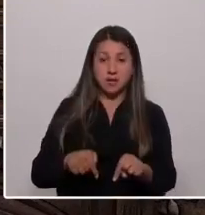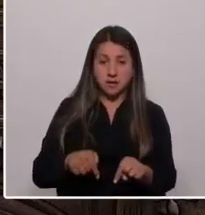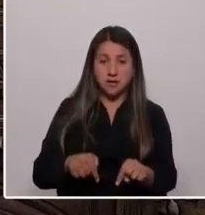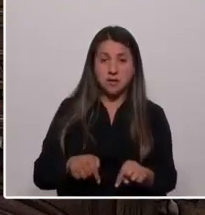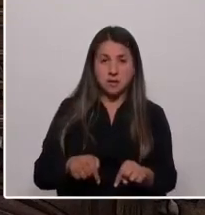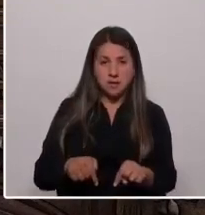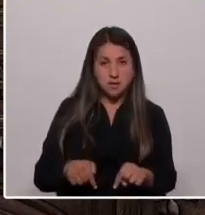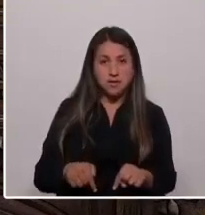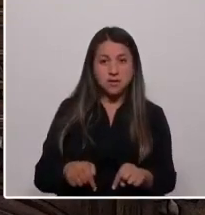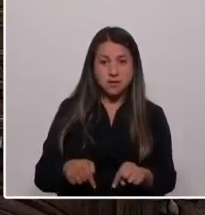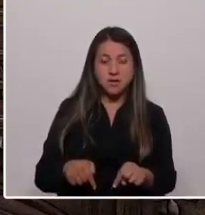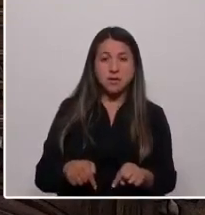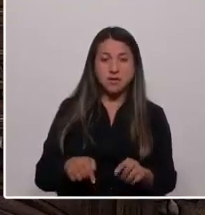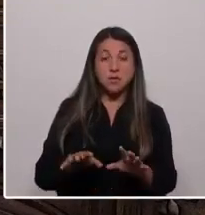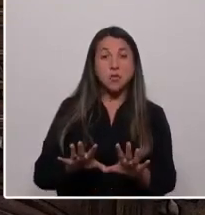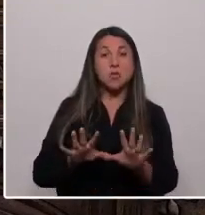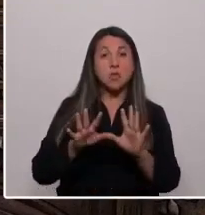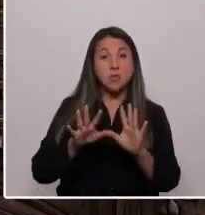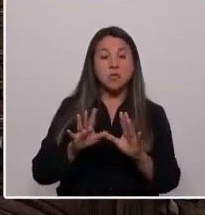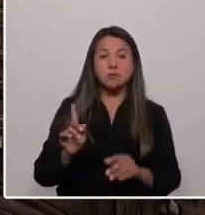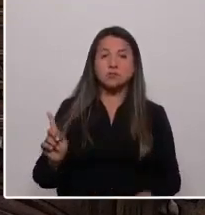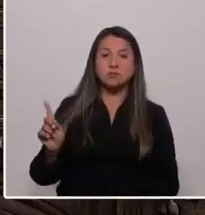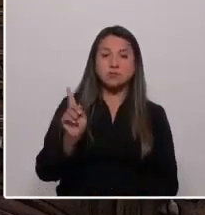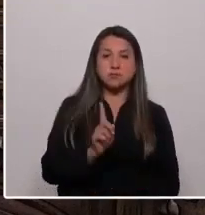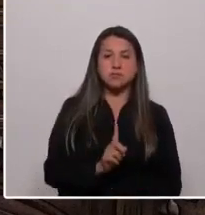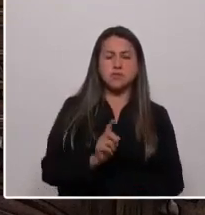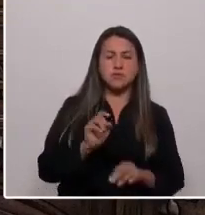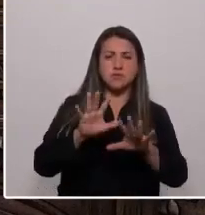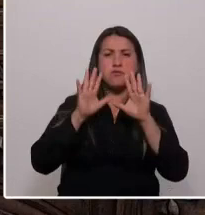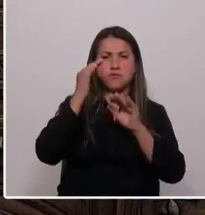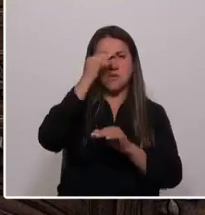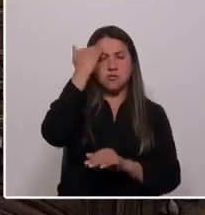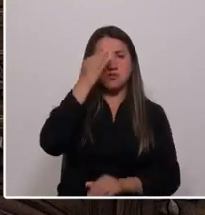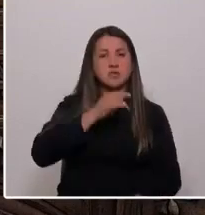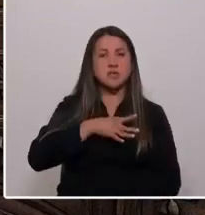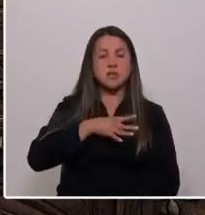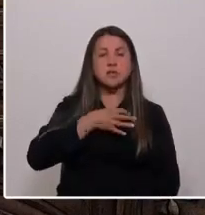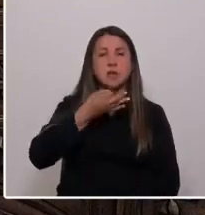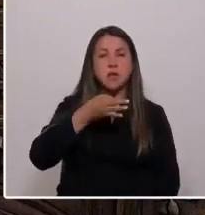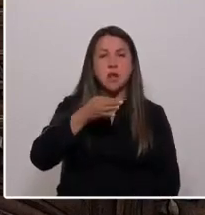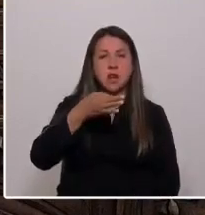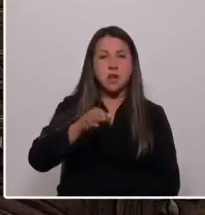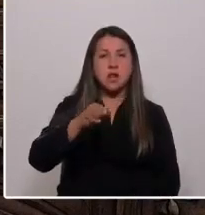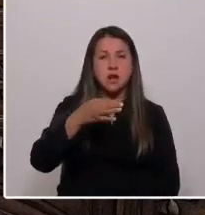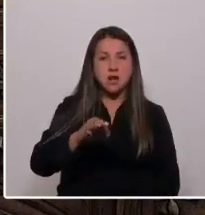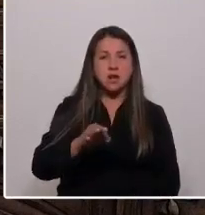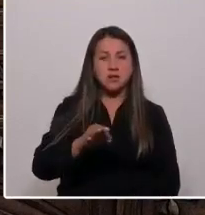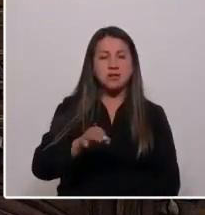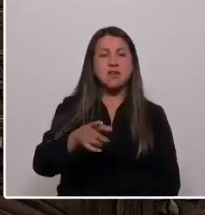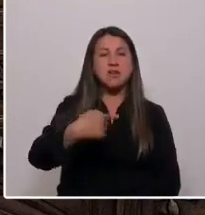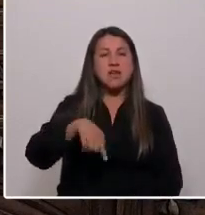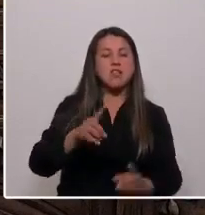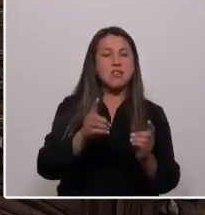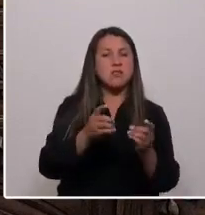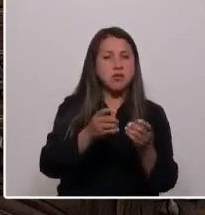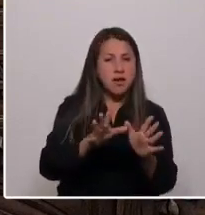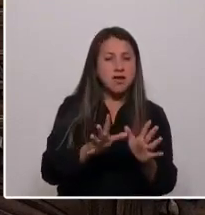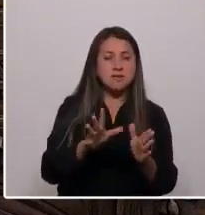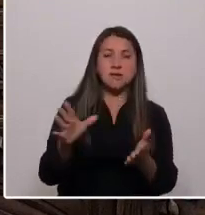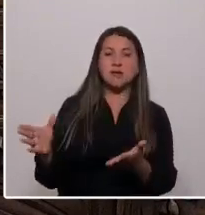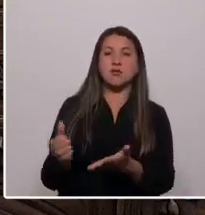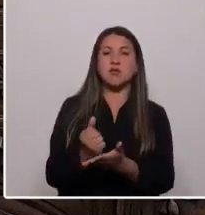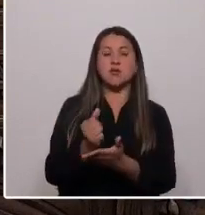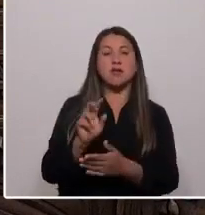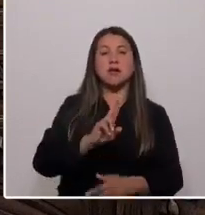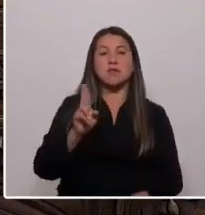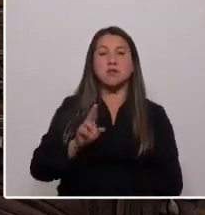más destacados chilenos que han hecho historia, que han hecho democracia y que han hecho la República de Chile.